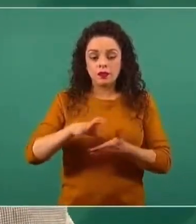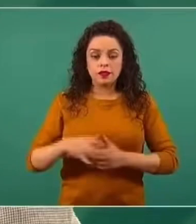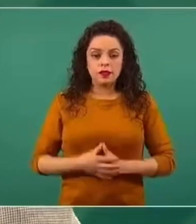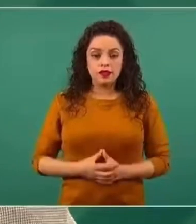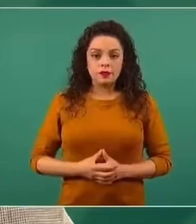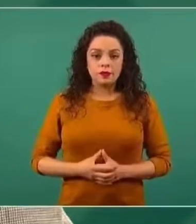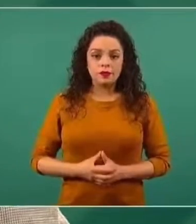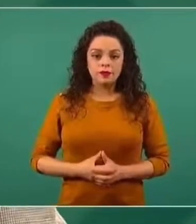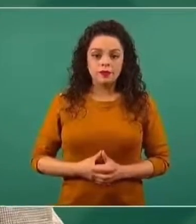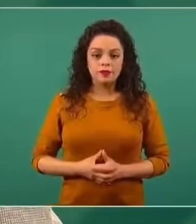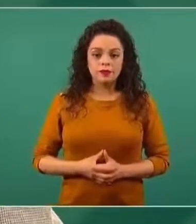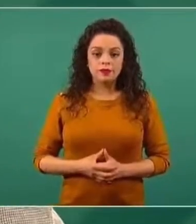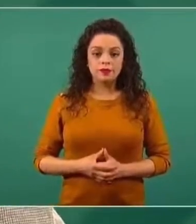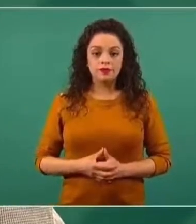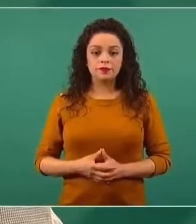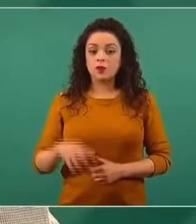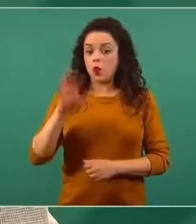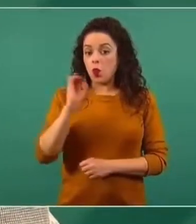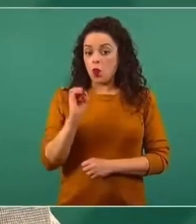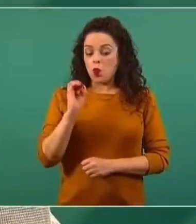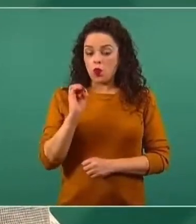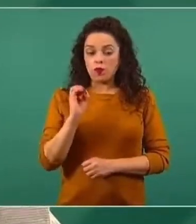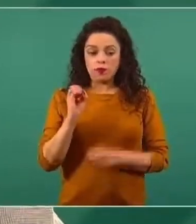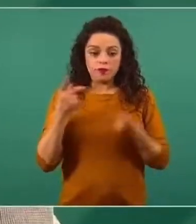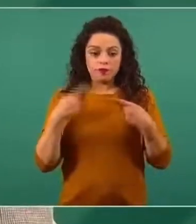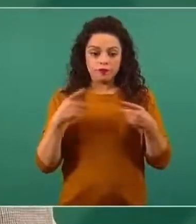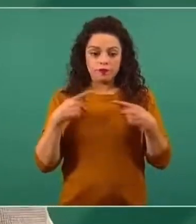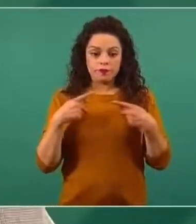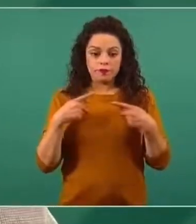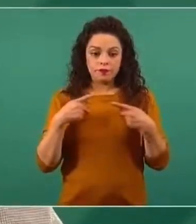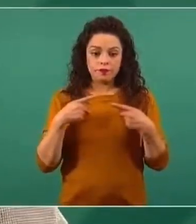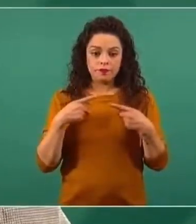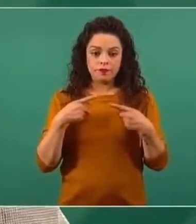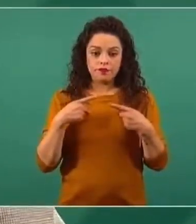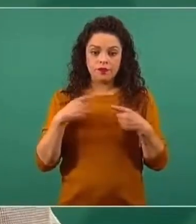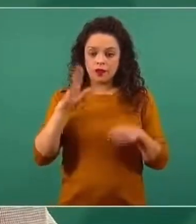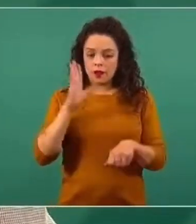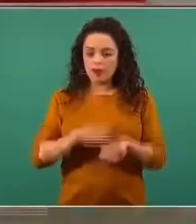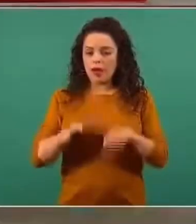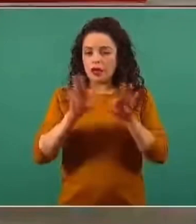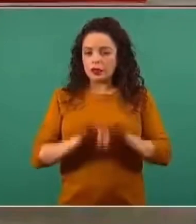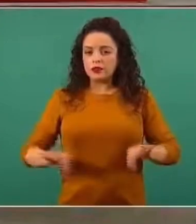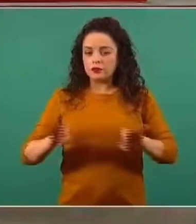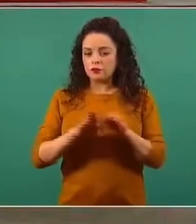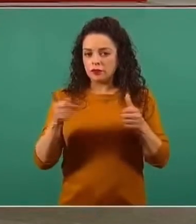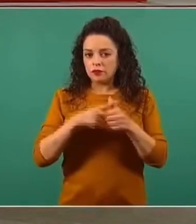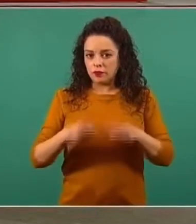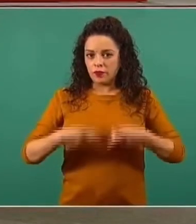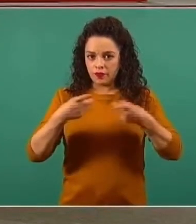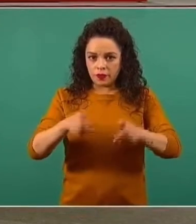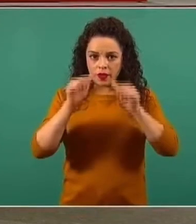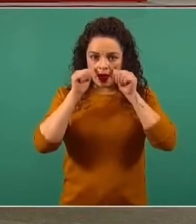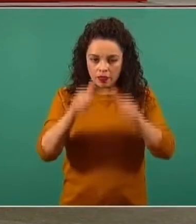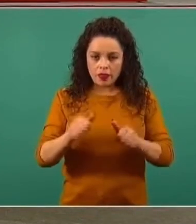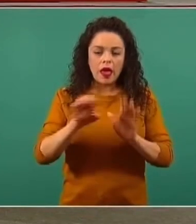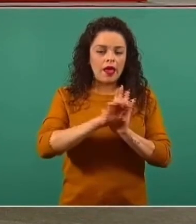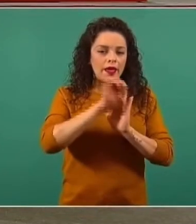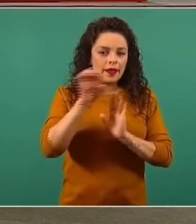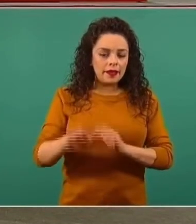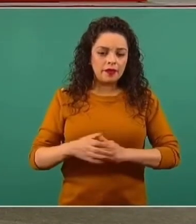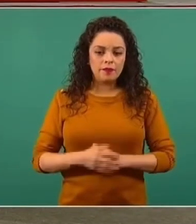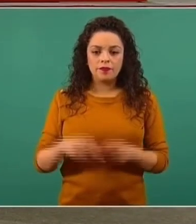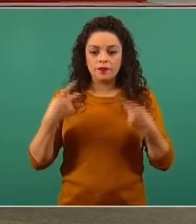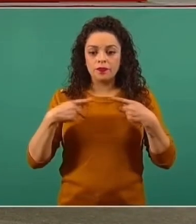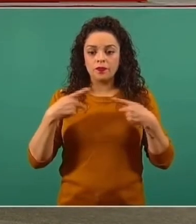o personas de atención prioritaria, por ejemplo, y en particular personas que tienen